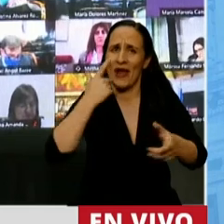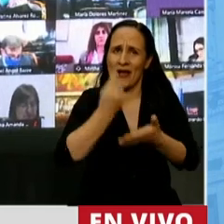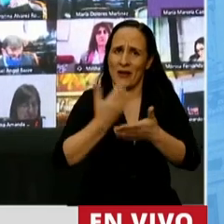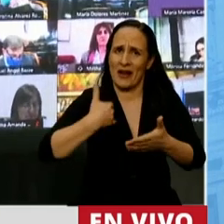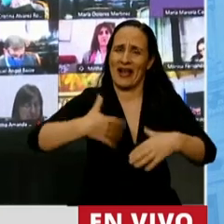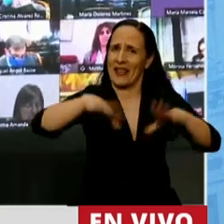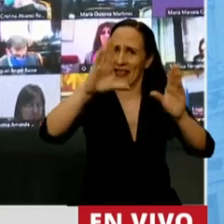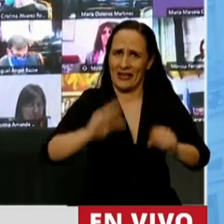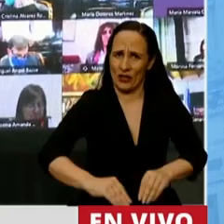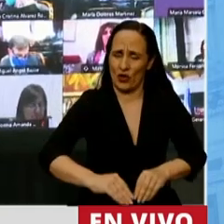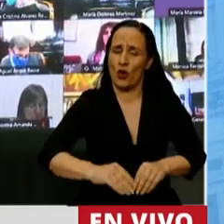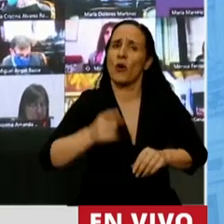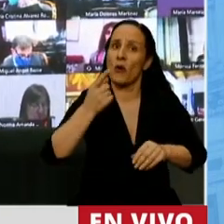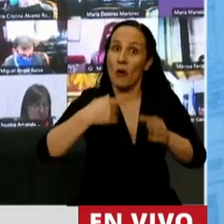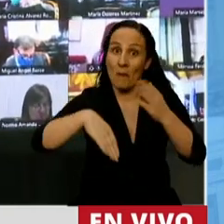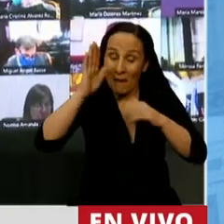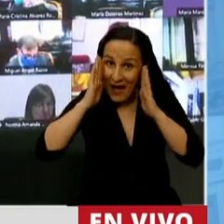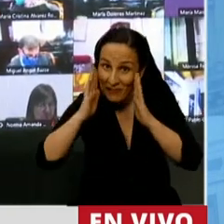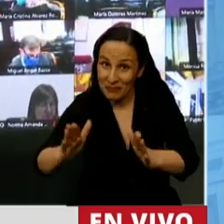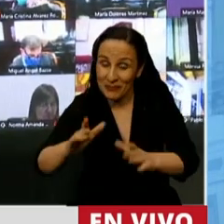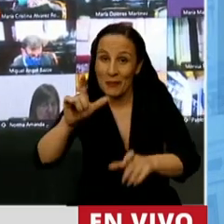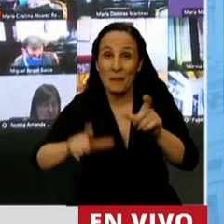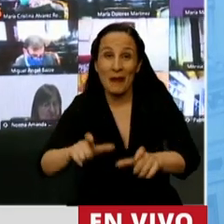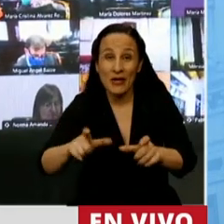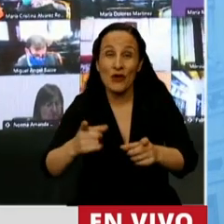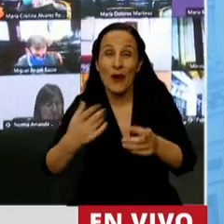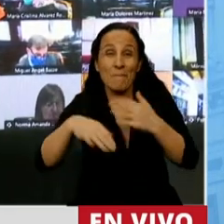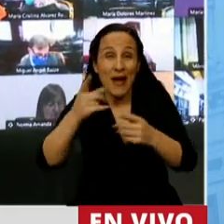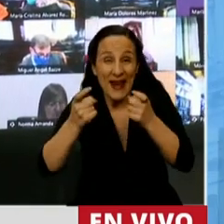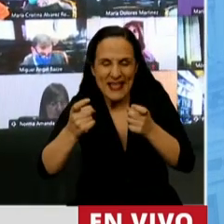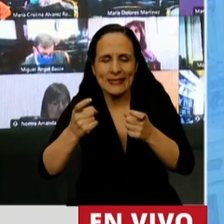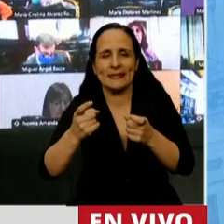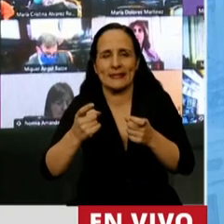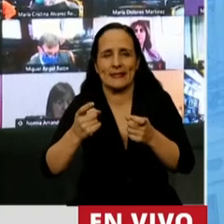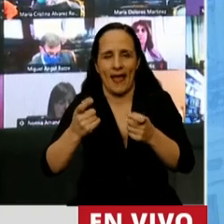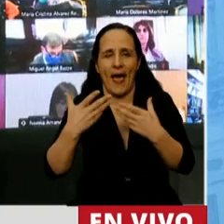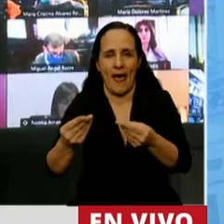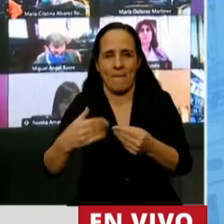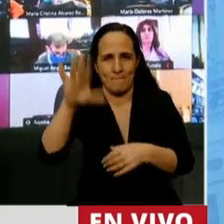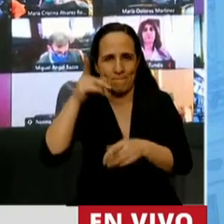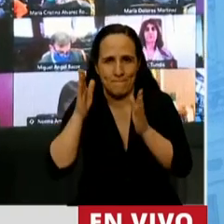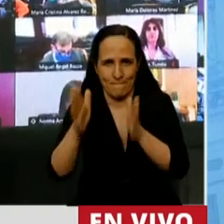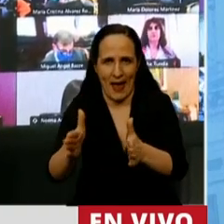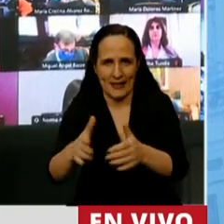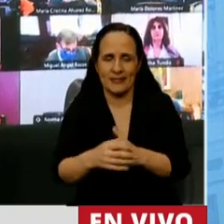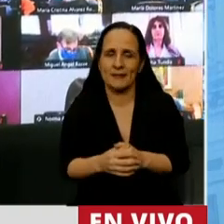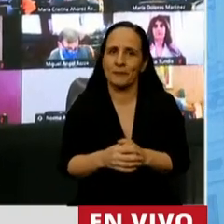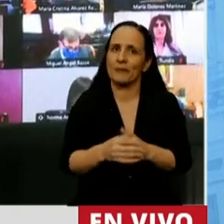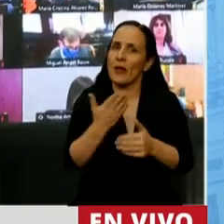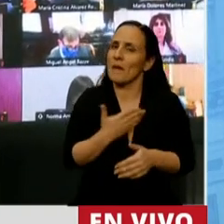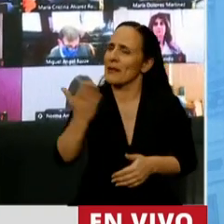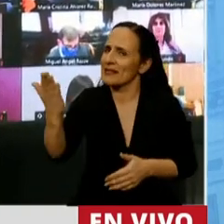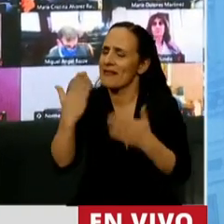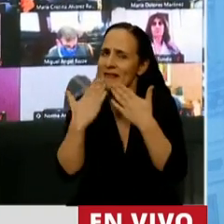fundamentalmente para los sectores más vulnerables. Señor Presidente, gracias y a